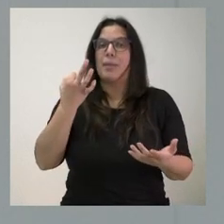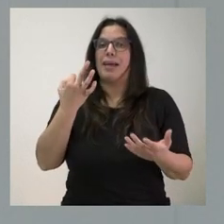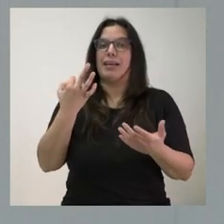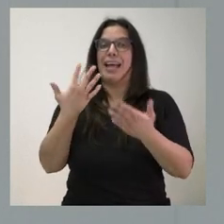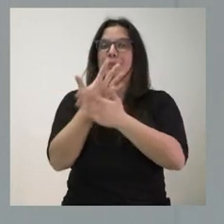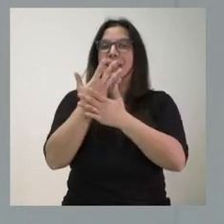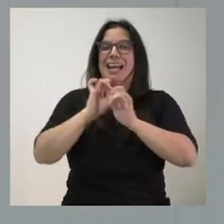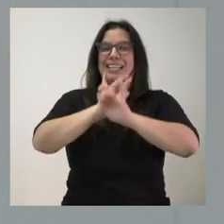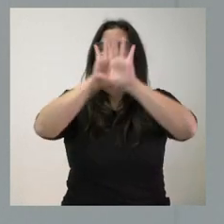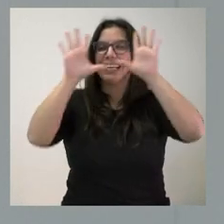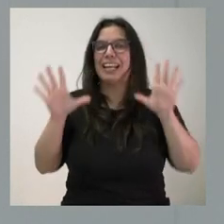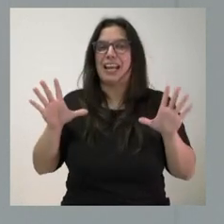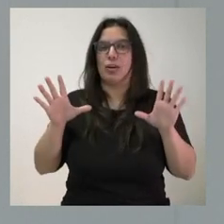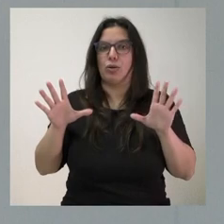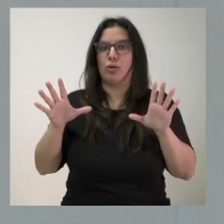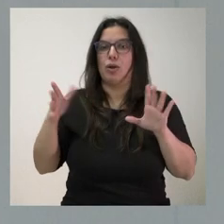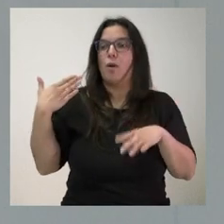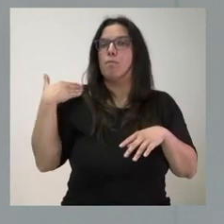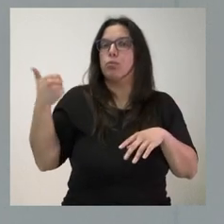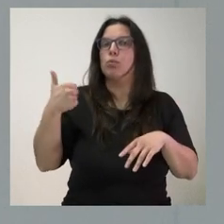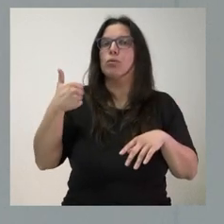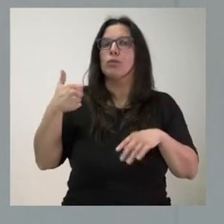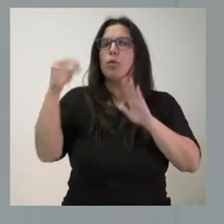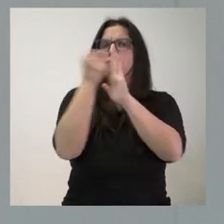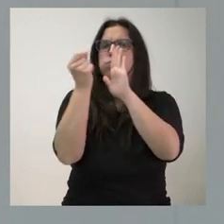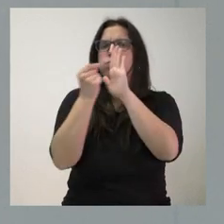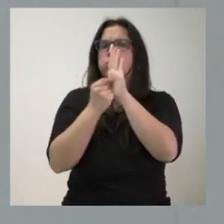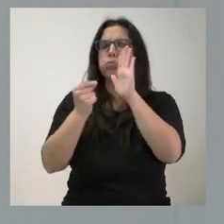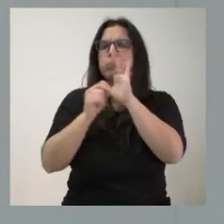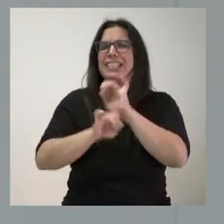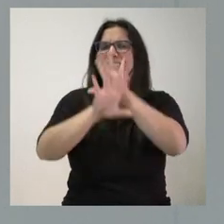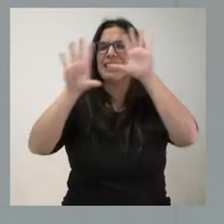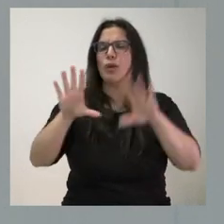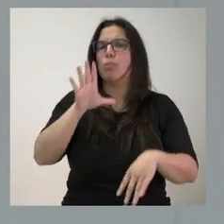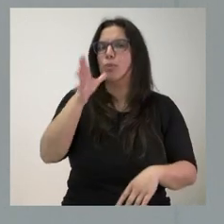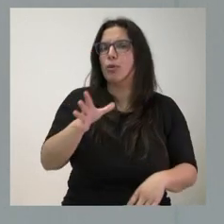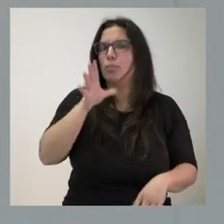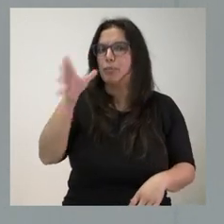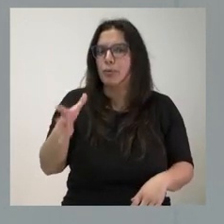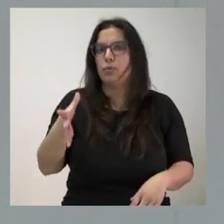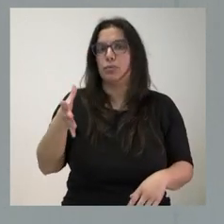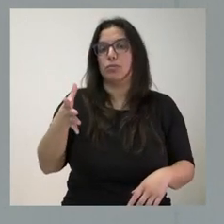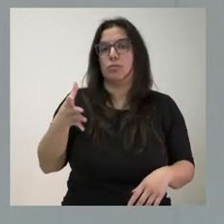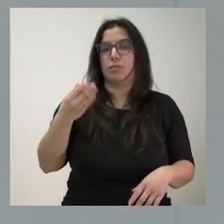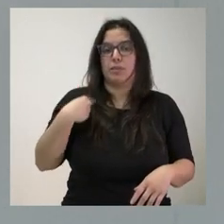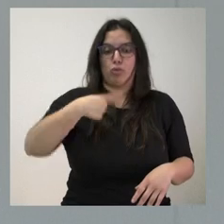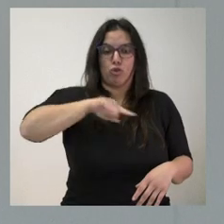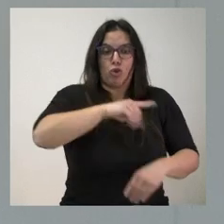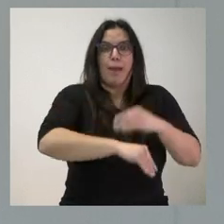los preceptos de la disposición o puntos concretos de la resolución o acto viciado de incompetencia.